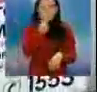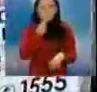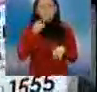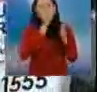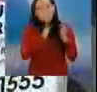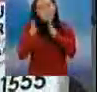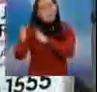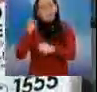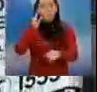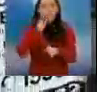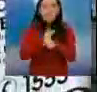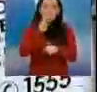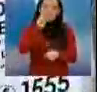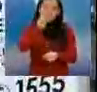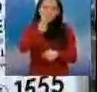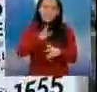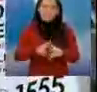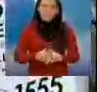Melgarejo.